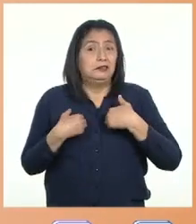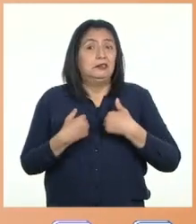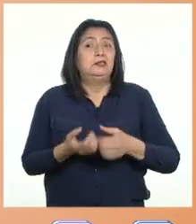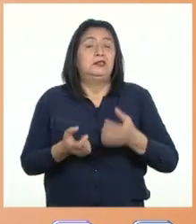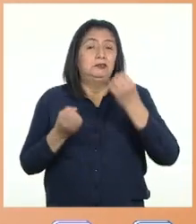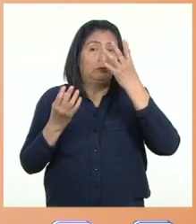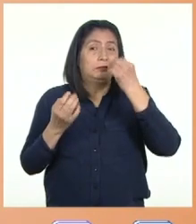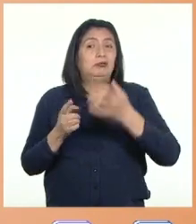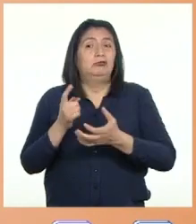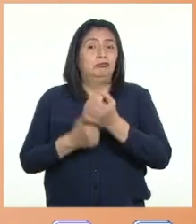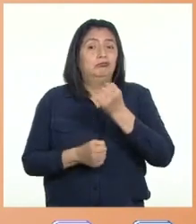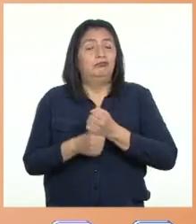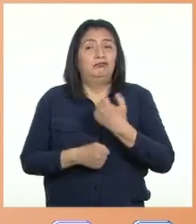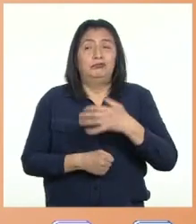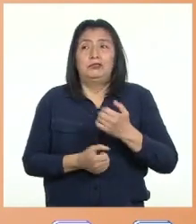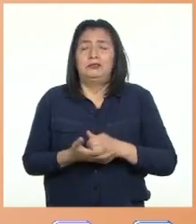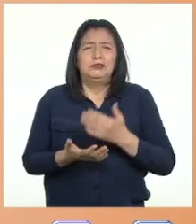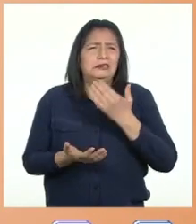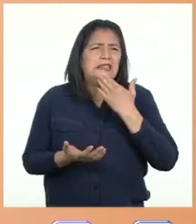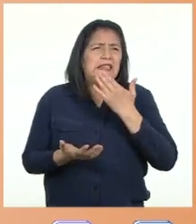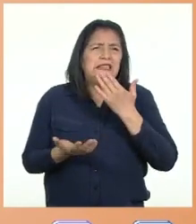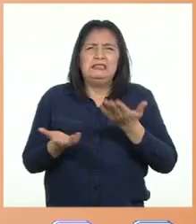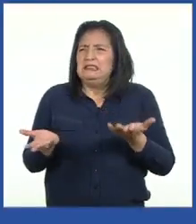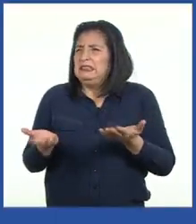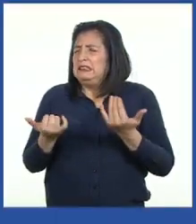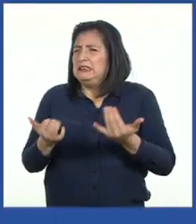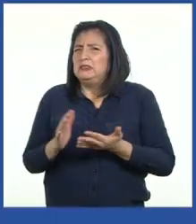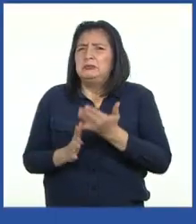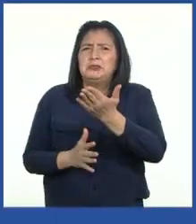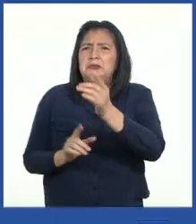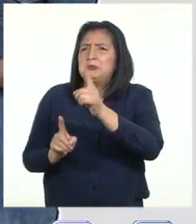confiable ¿A quién podremos recurrir ahora?